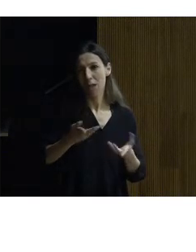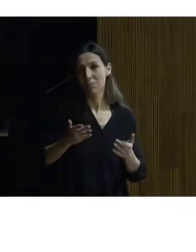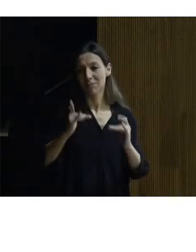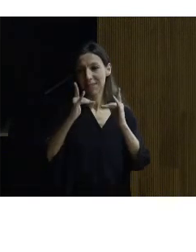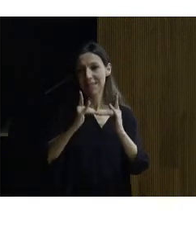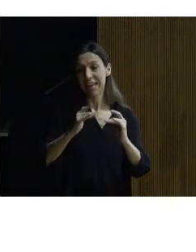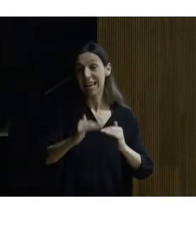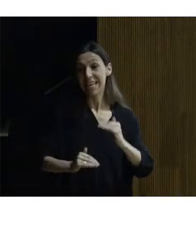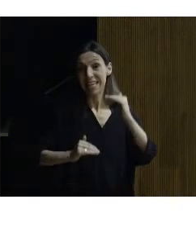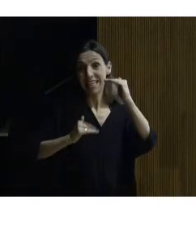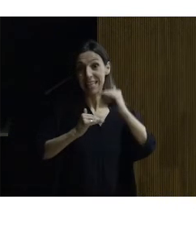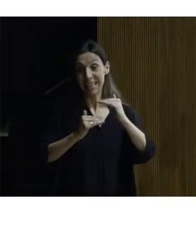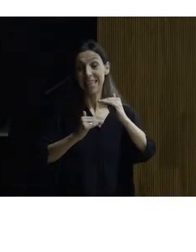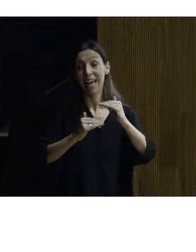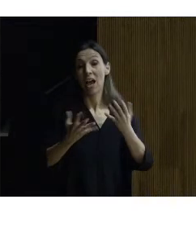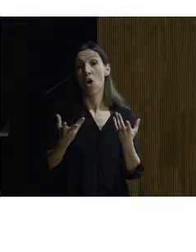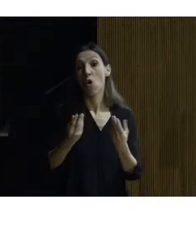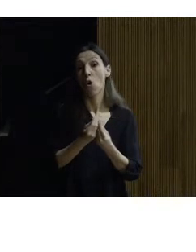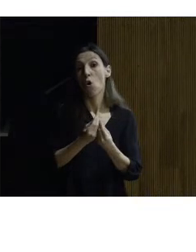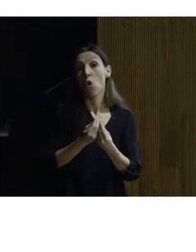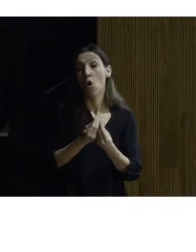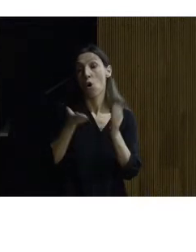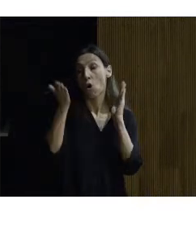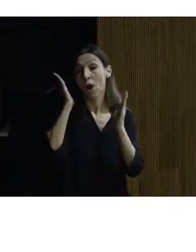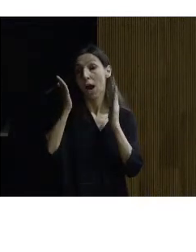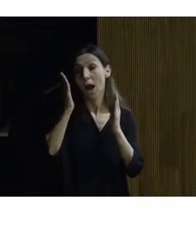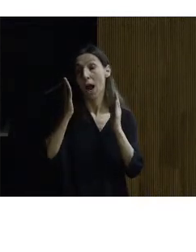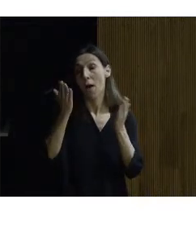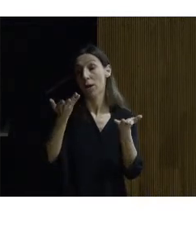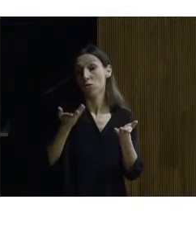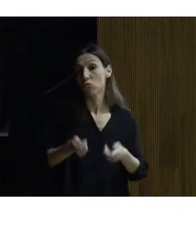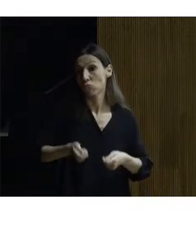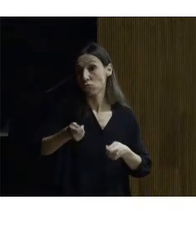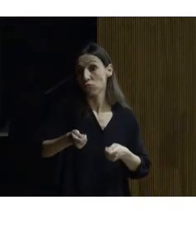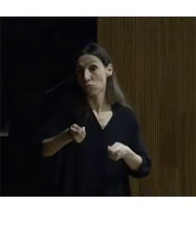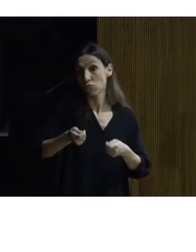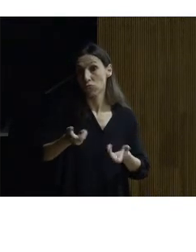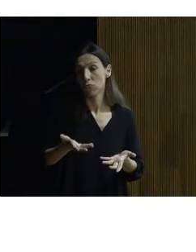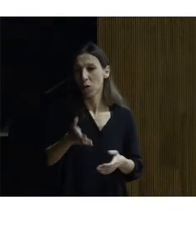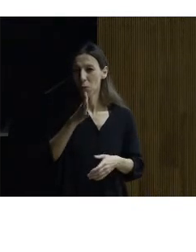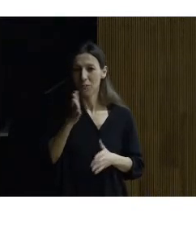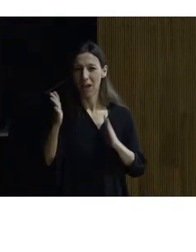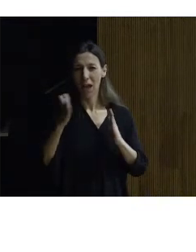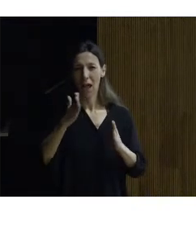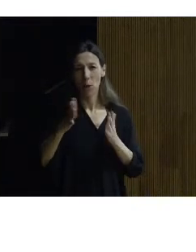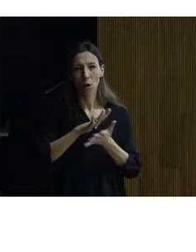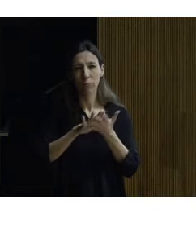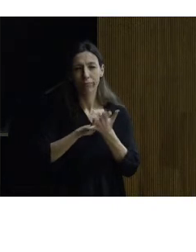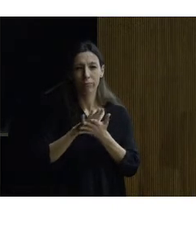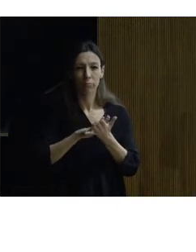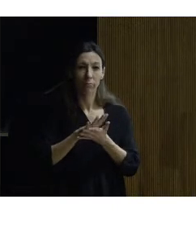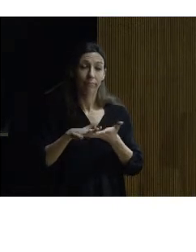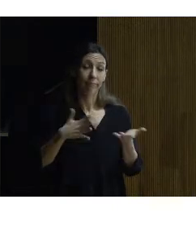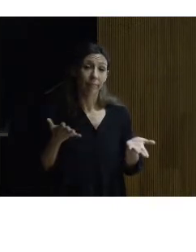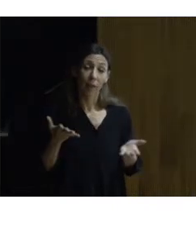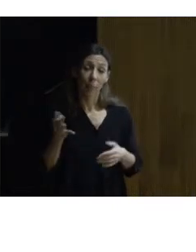aquí la imagen de una litera alemana del siglo XVI es decir de la época en que estamos hablando y la suya pues podría